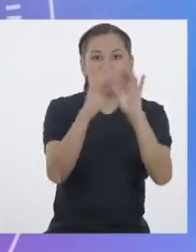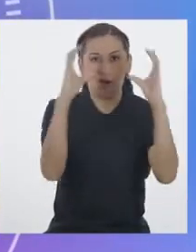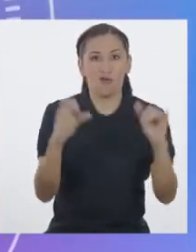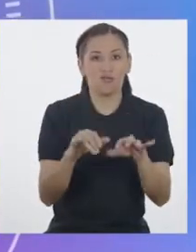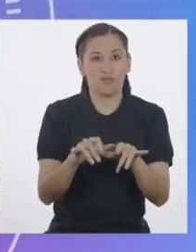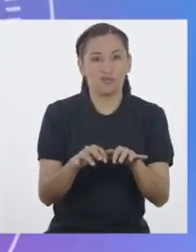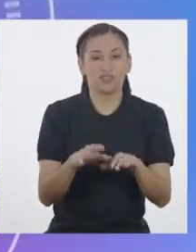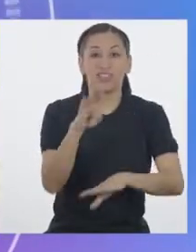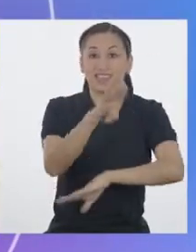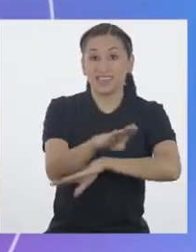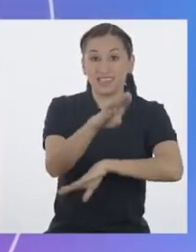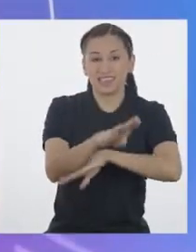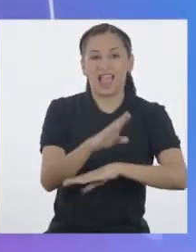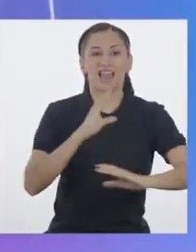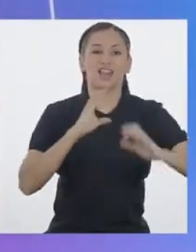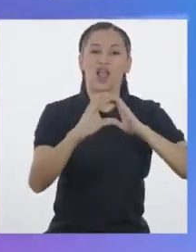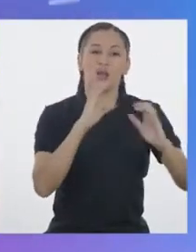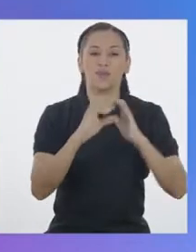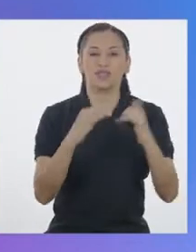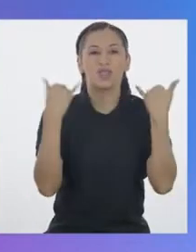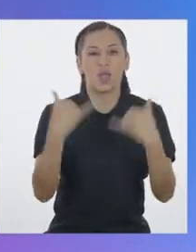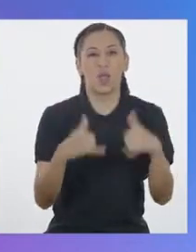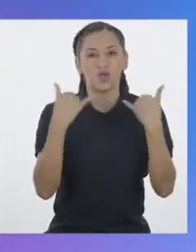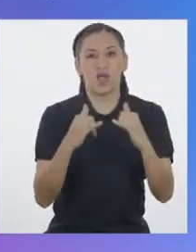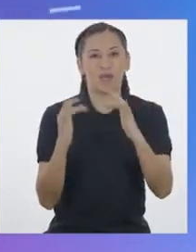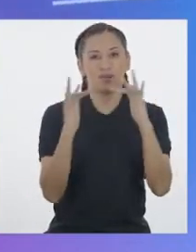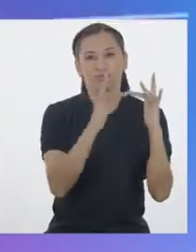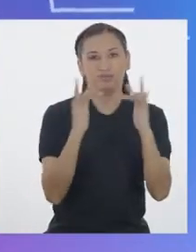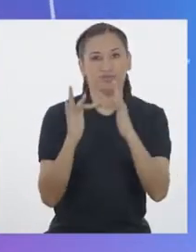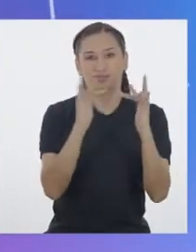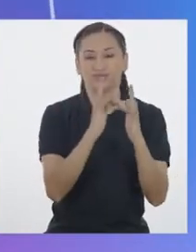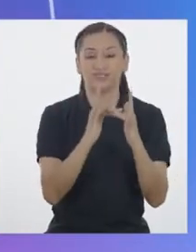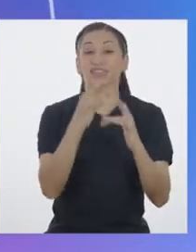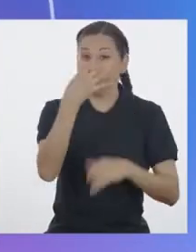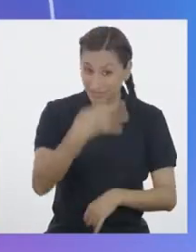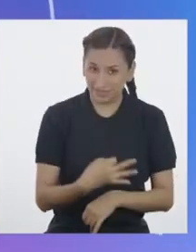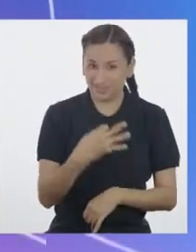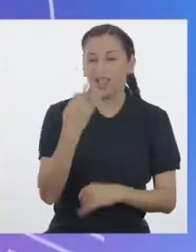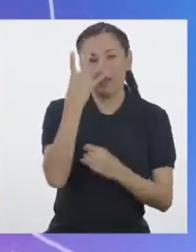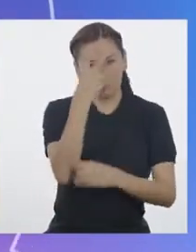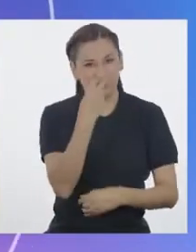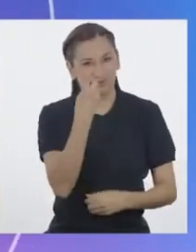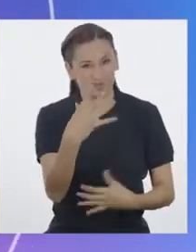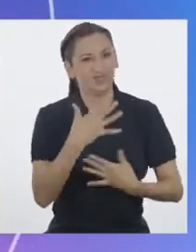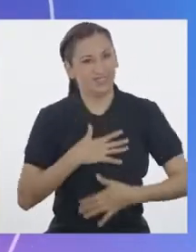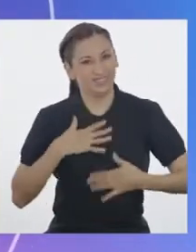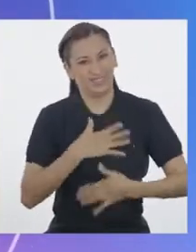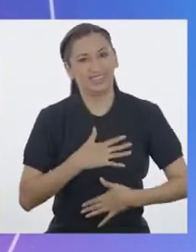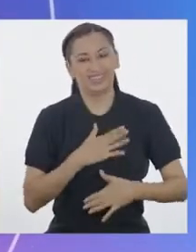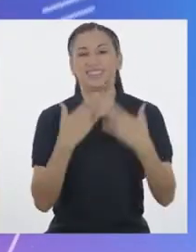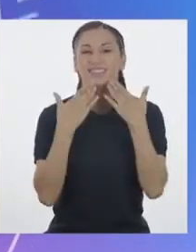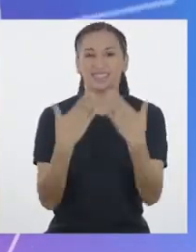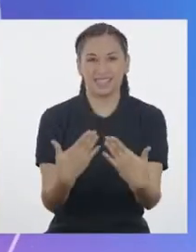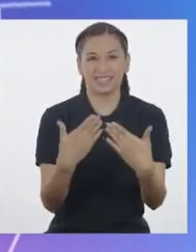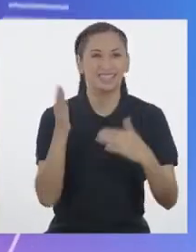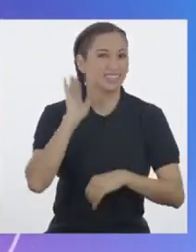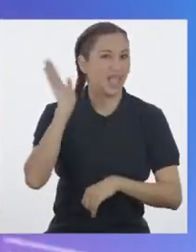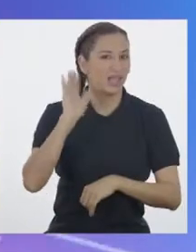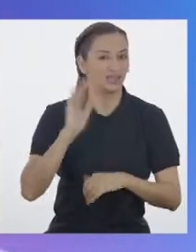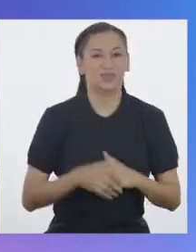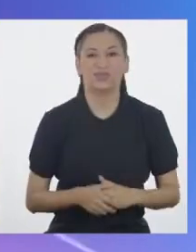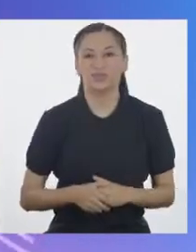por las tardes chateábamos, jugábamos Y la verdad es que era muy divertido Gracias,